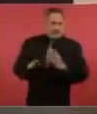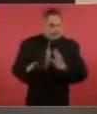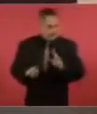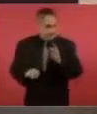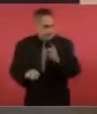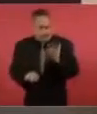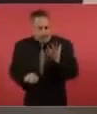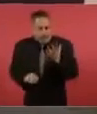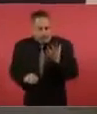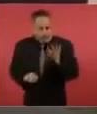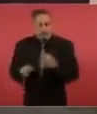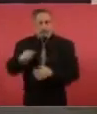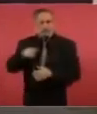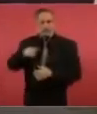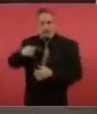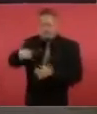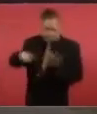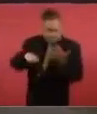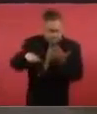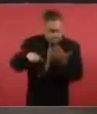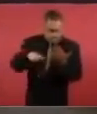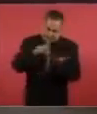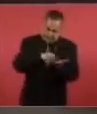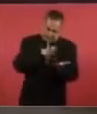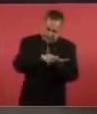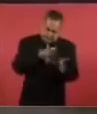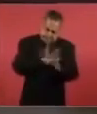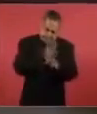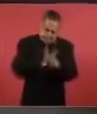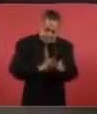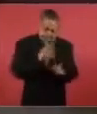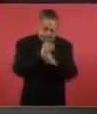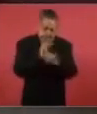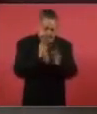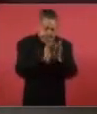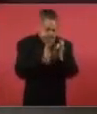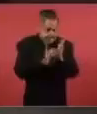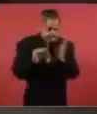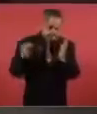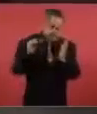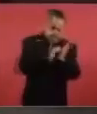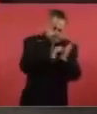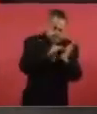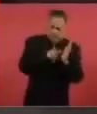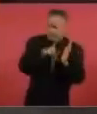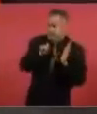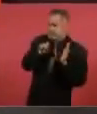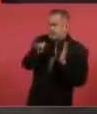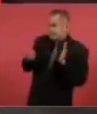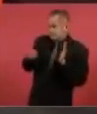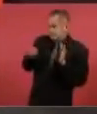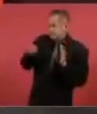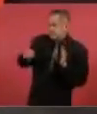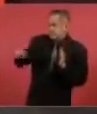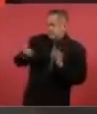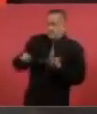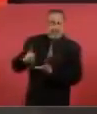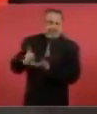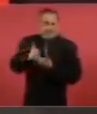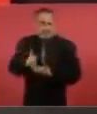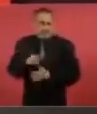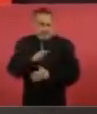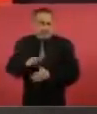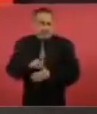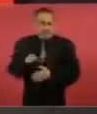y se permitió que nos ayuden en